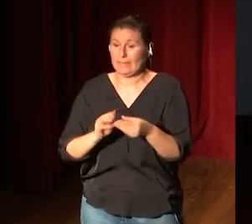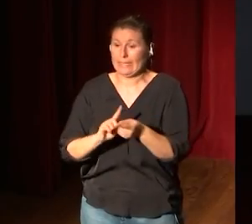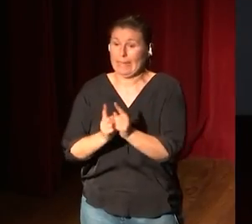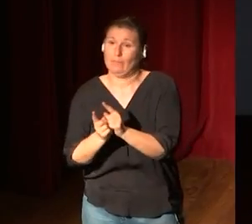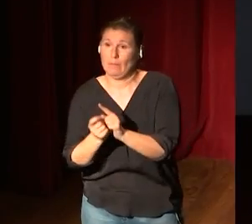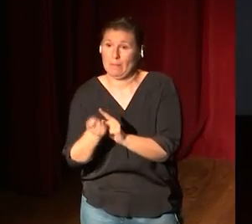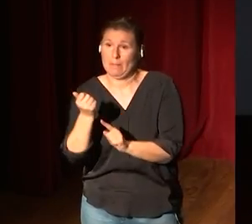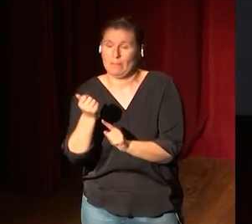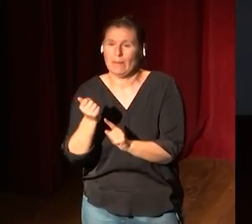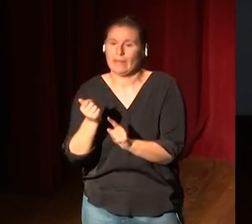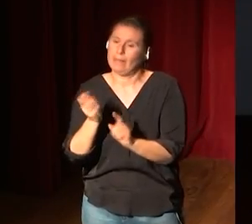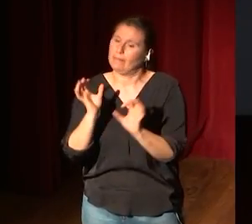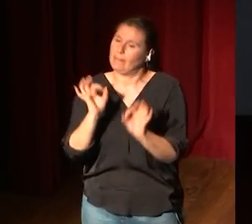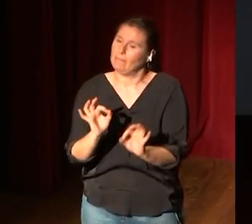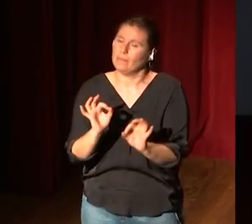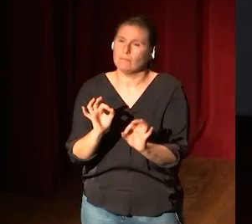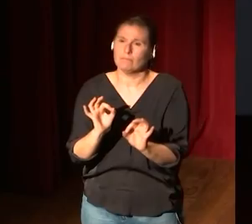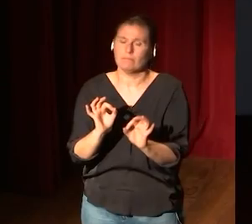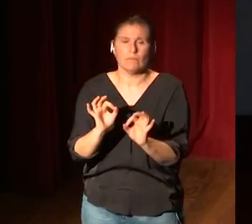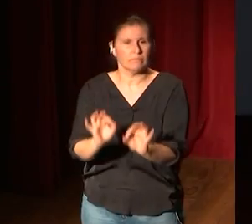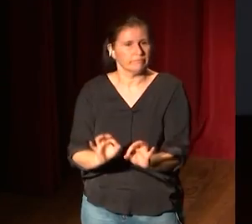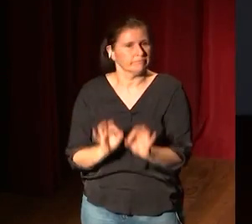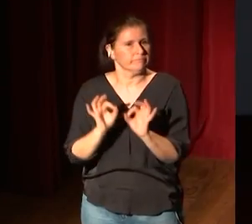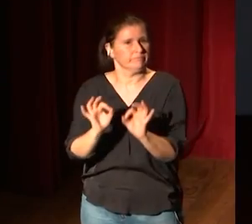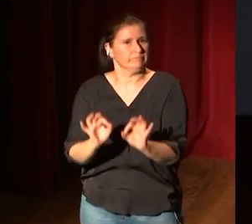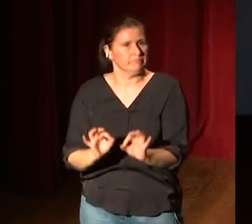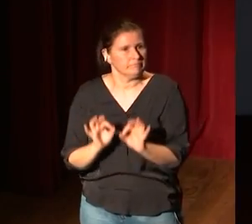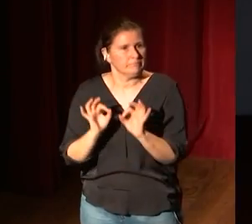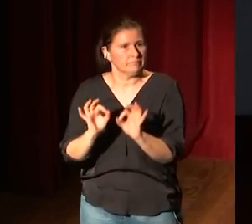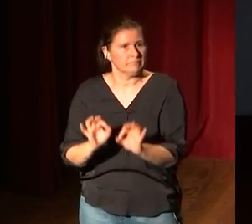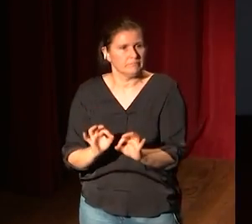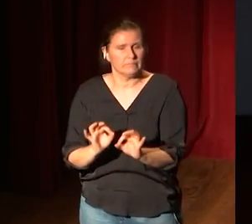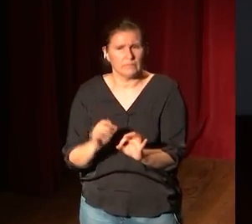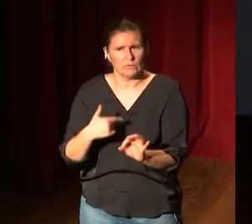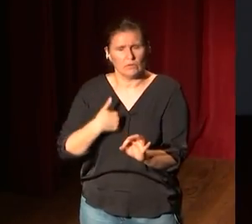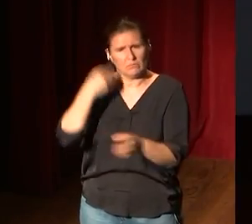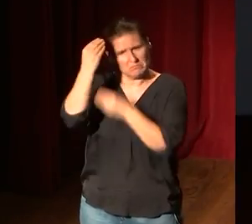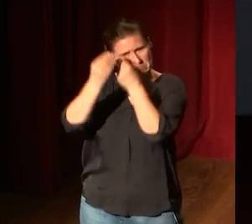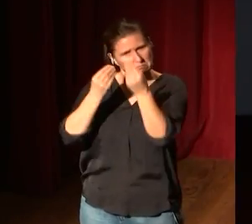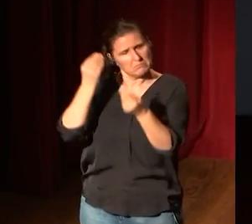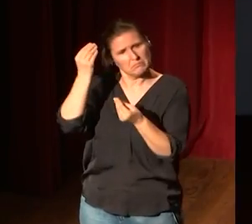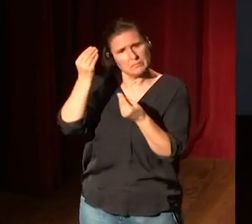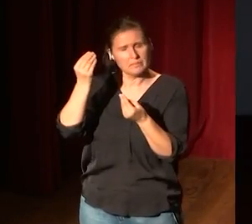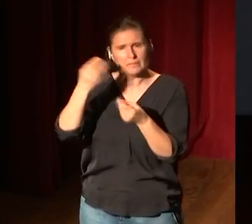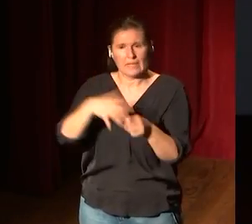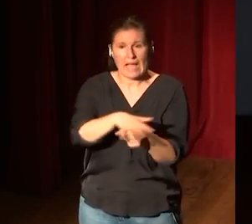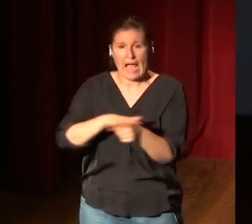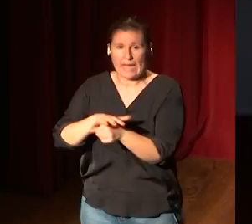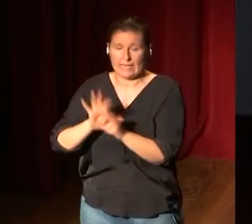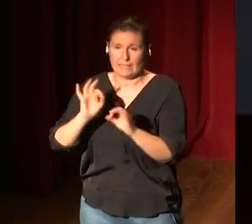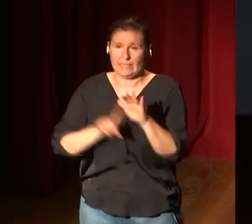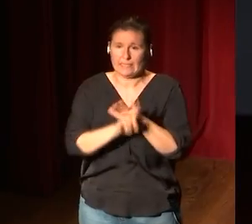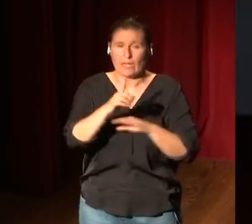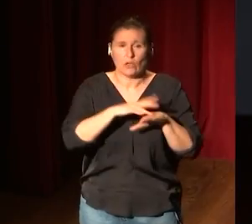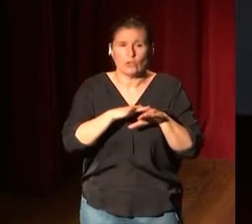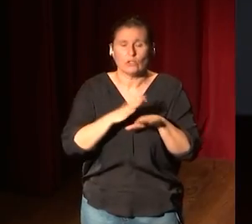sea como tiene que ser bien la reflexión que me hago con las áreas de desarrollo digital en los